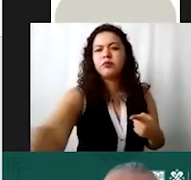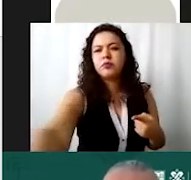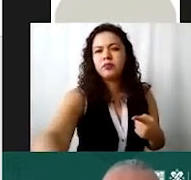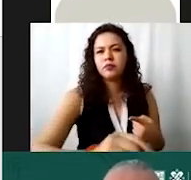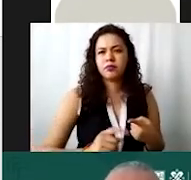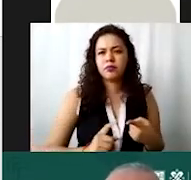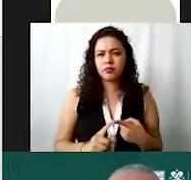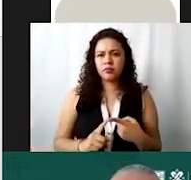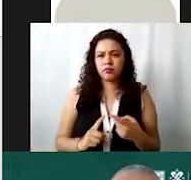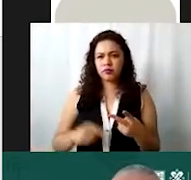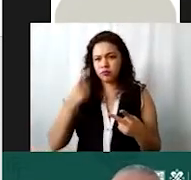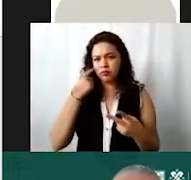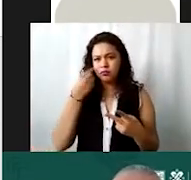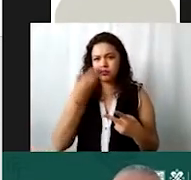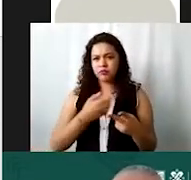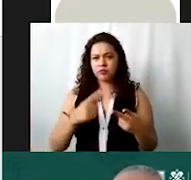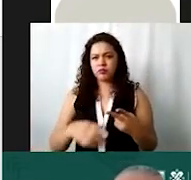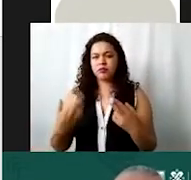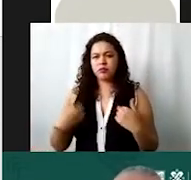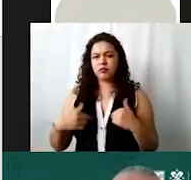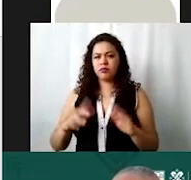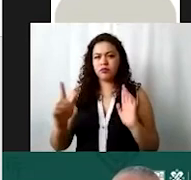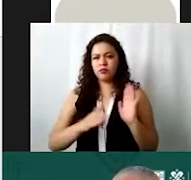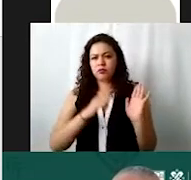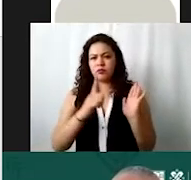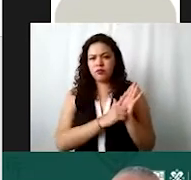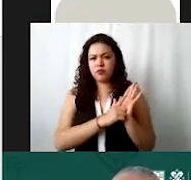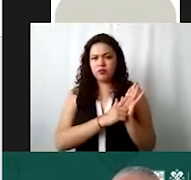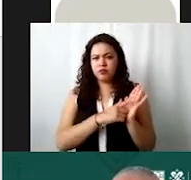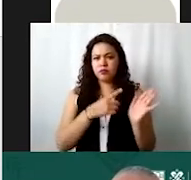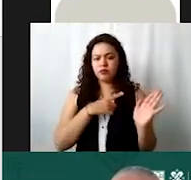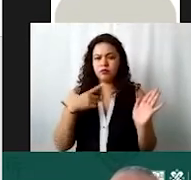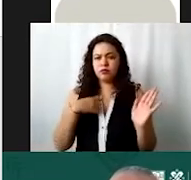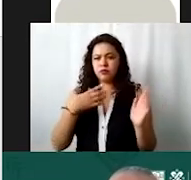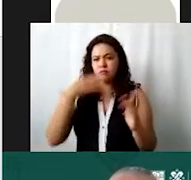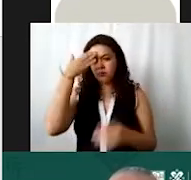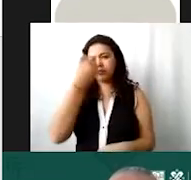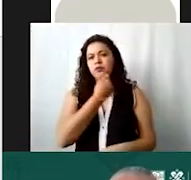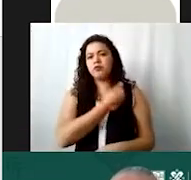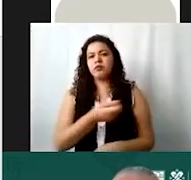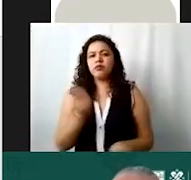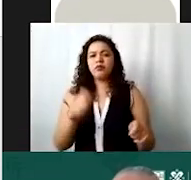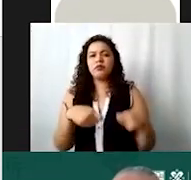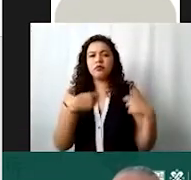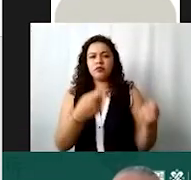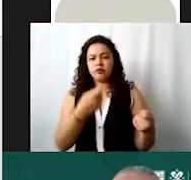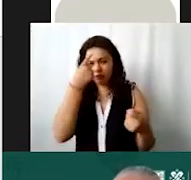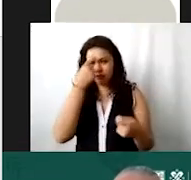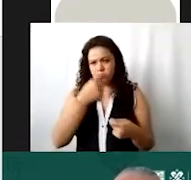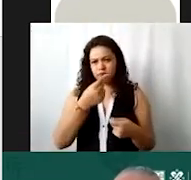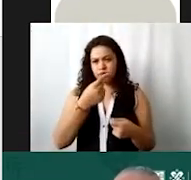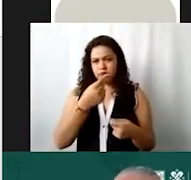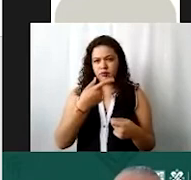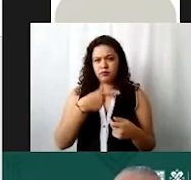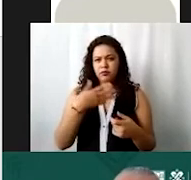ojo con esto el representante legal debe de tener las facultades para facultades para actos de